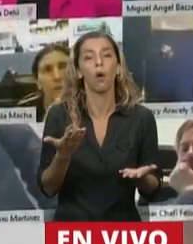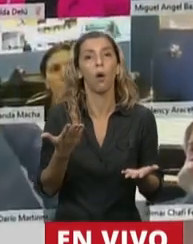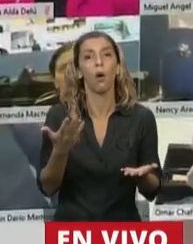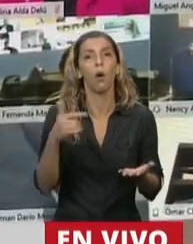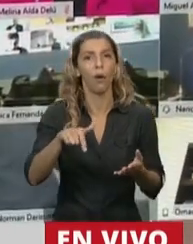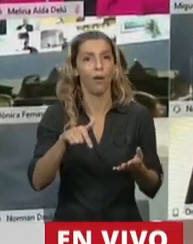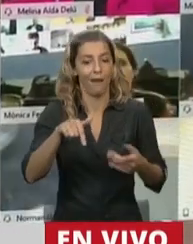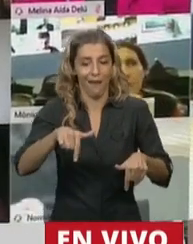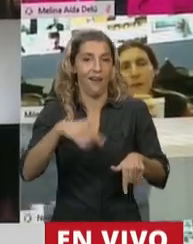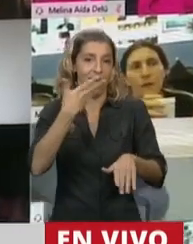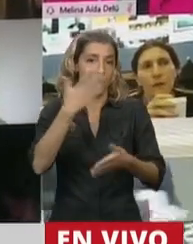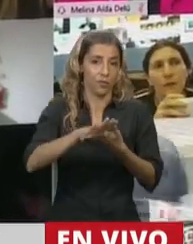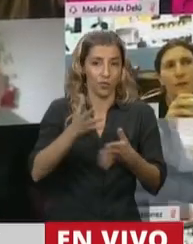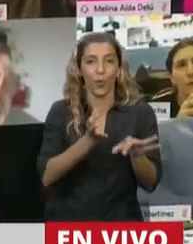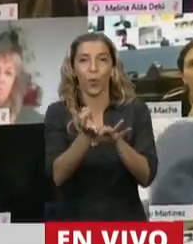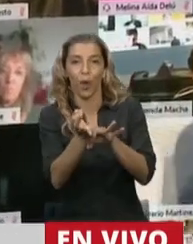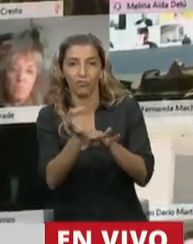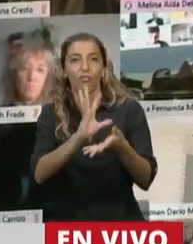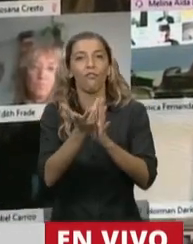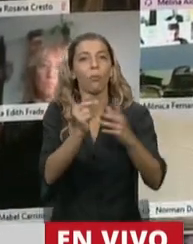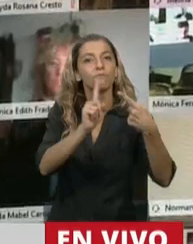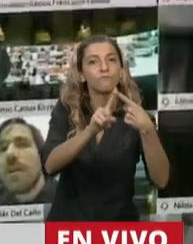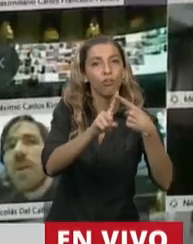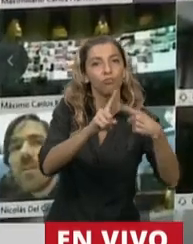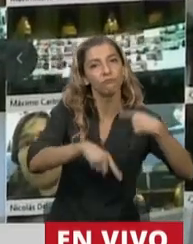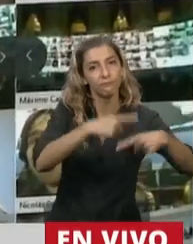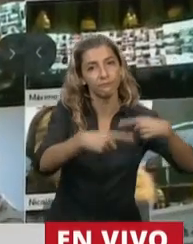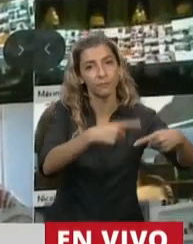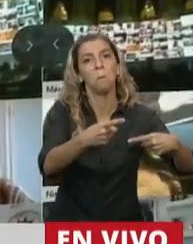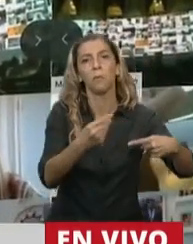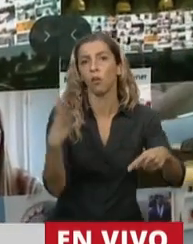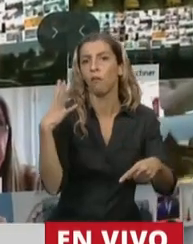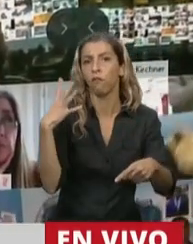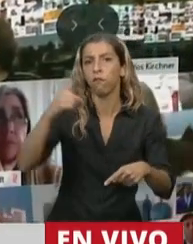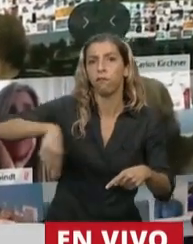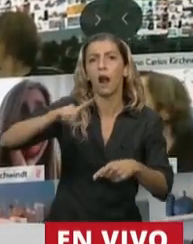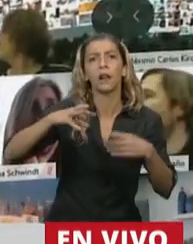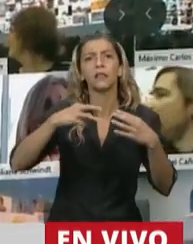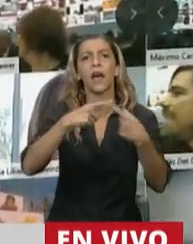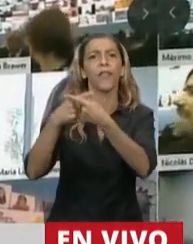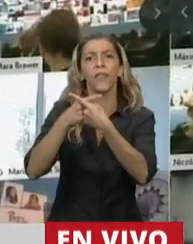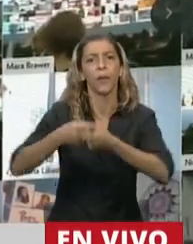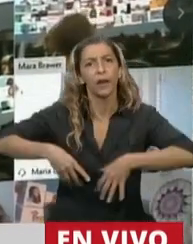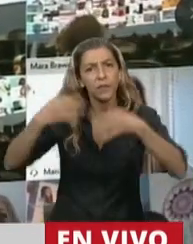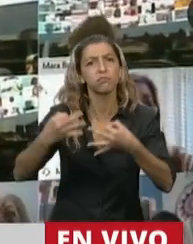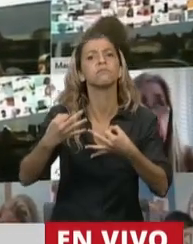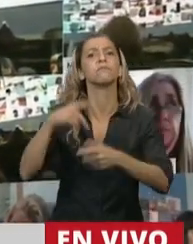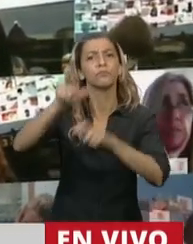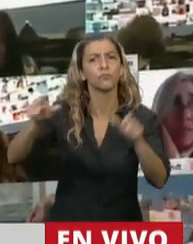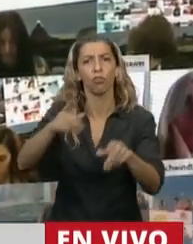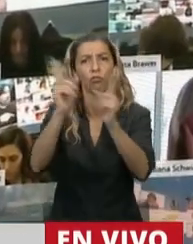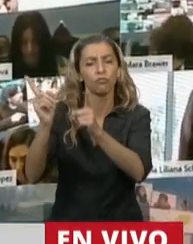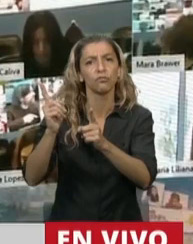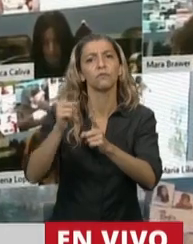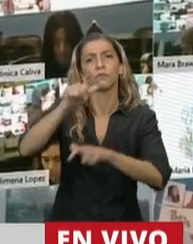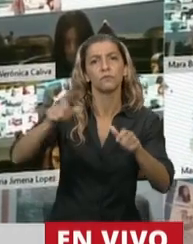y entonces no hay una discusión democrática entre las docentes y los docentes, los estudiantes,